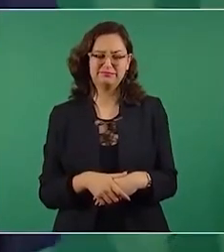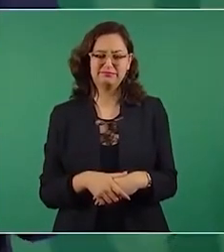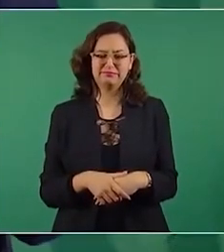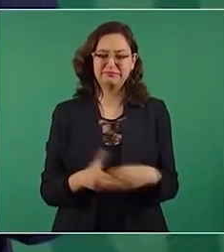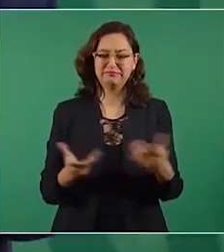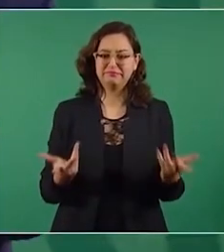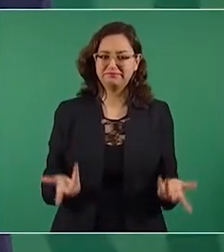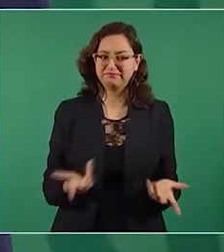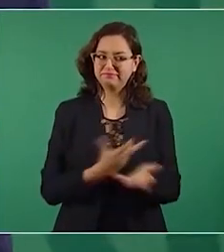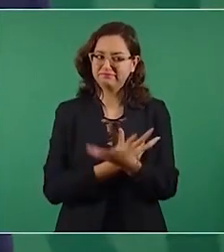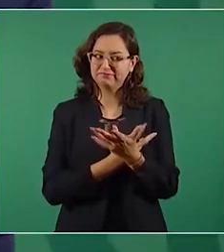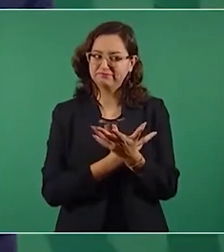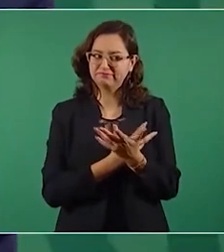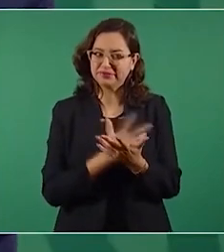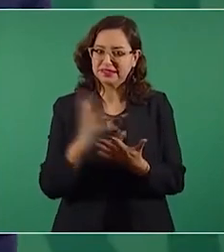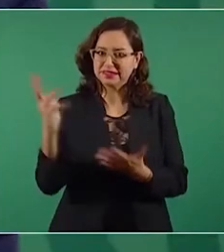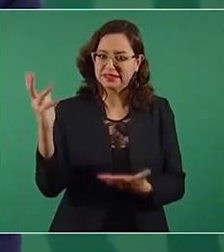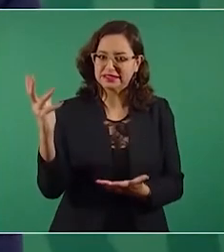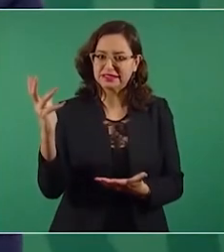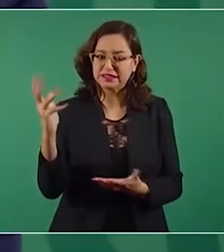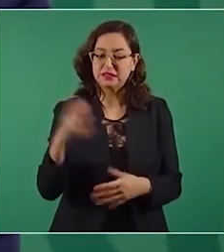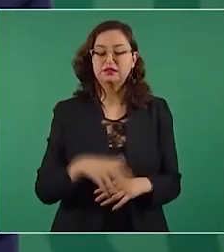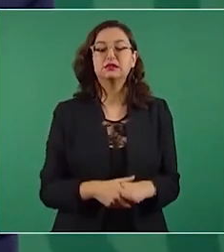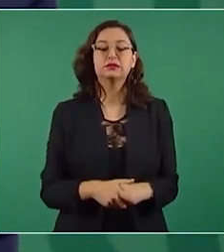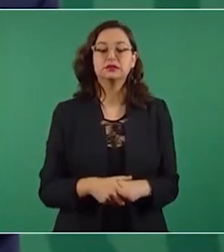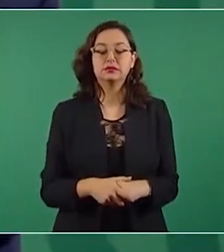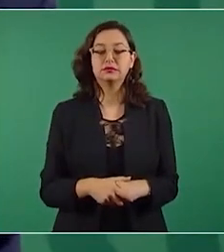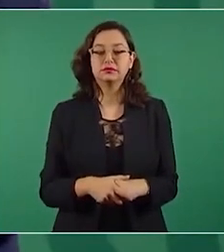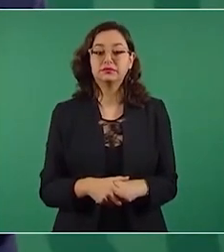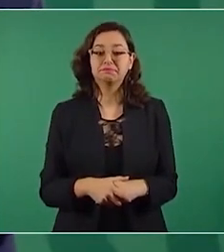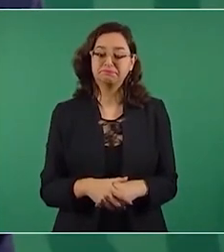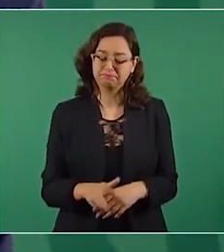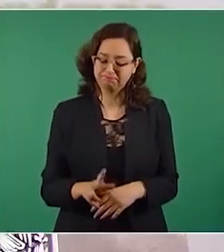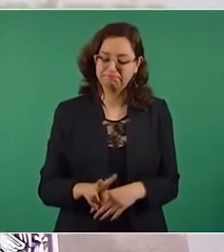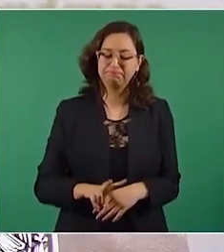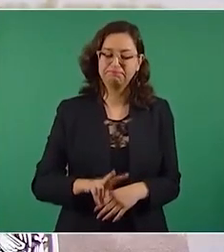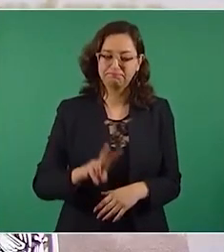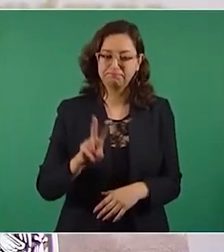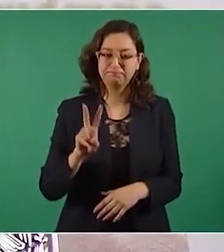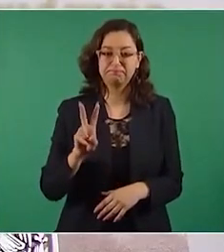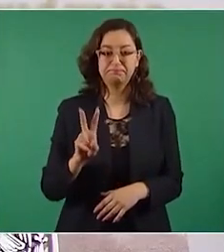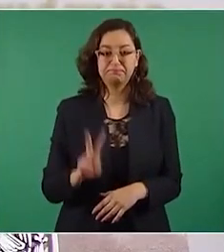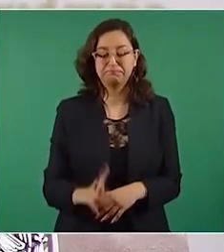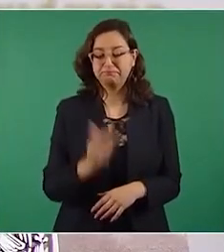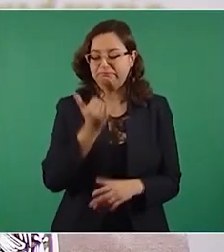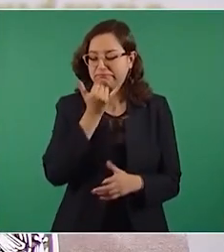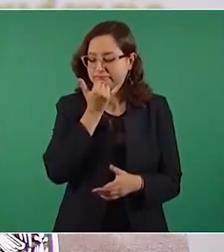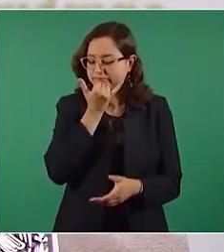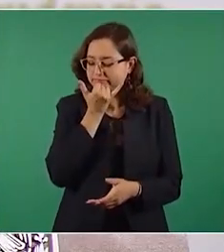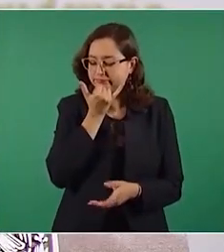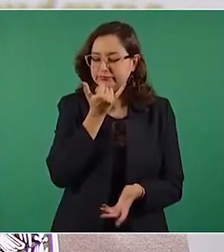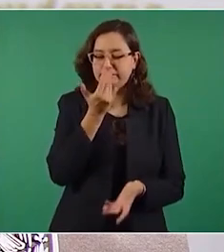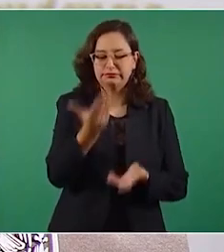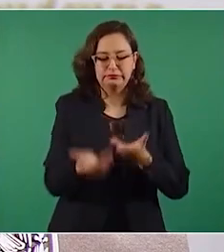todo en exceso. Y claro que sí hay mucha gente que yo les ofrezco disculpas,